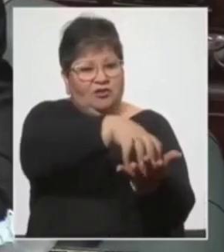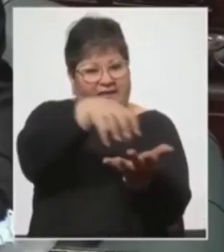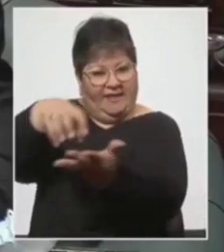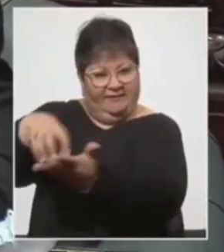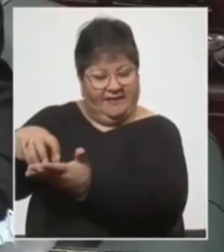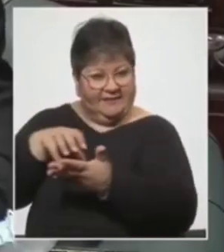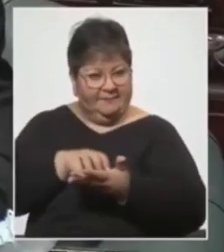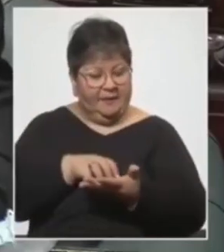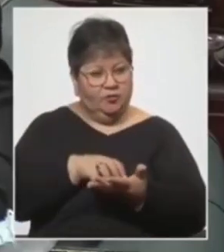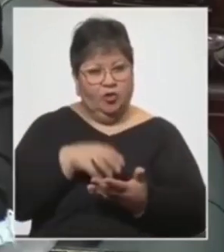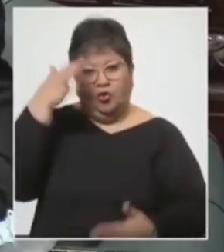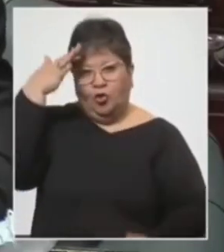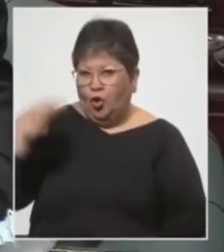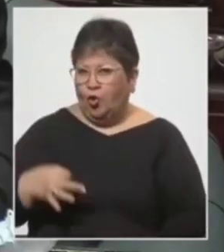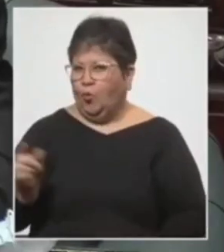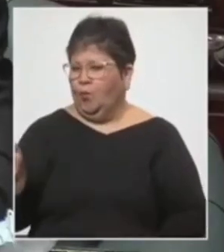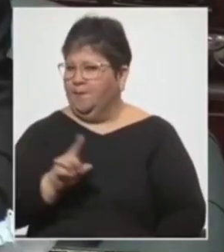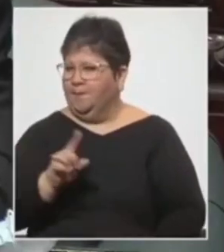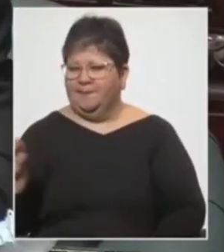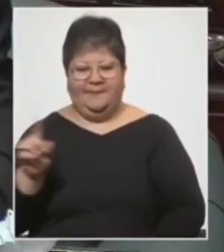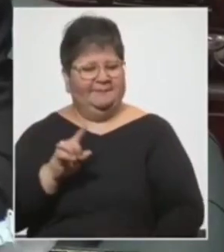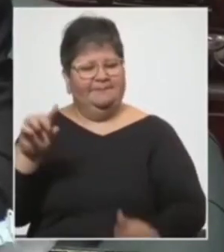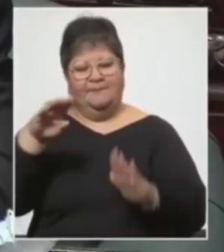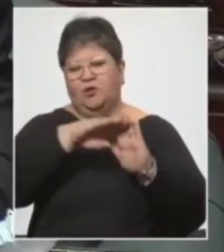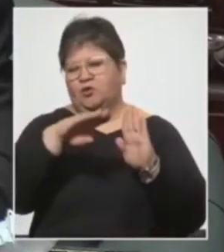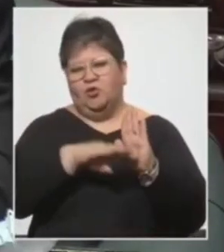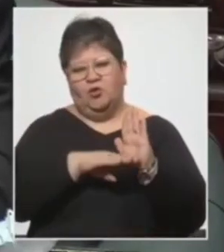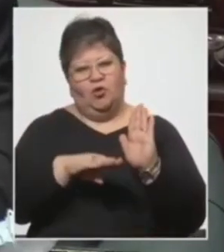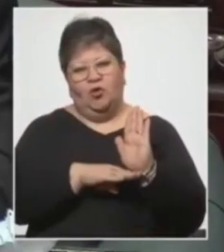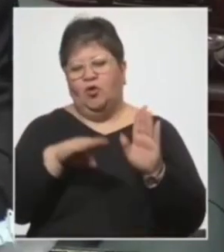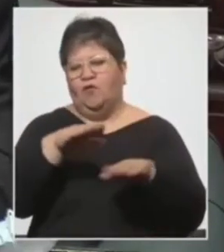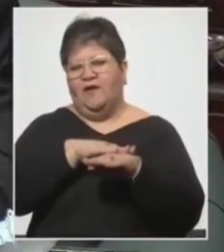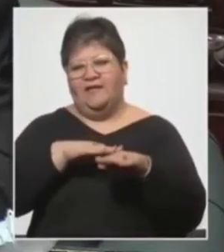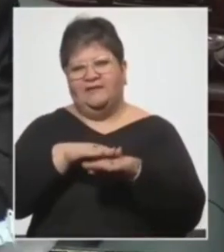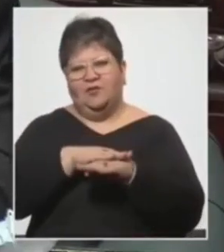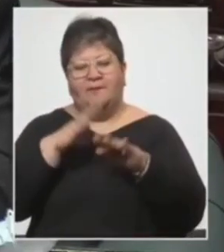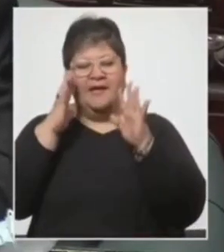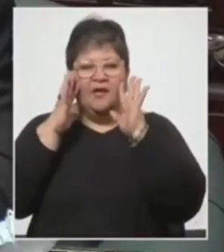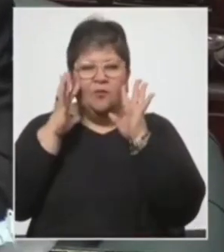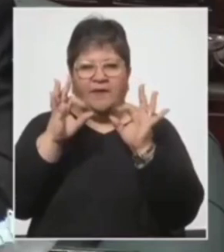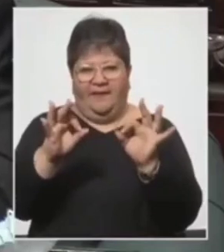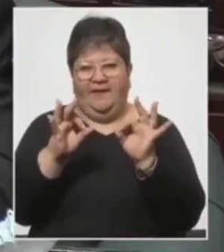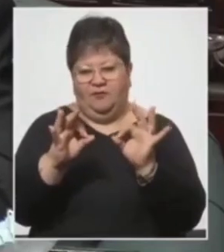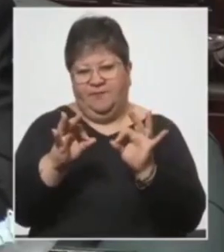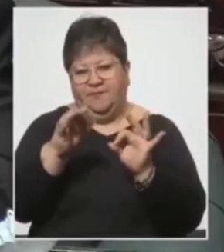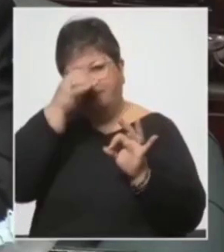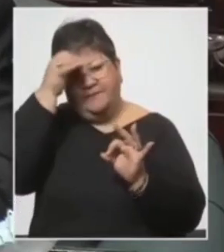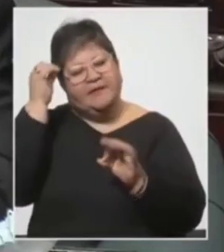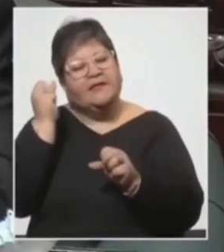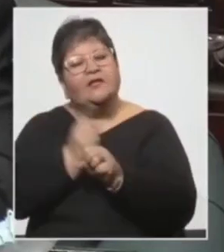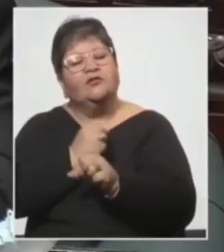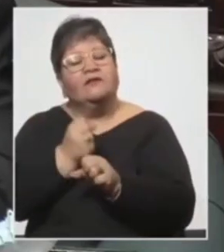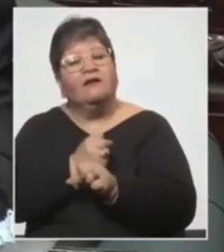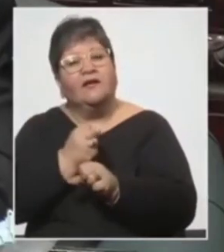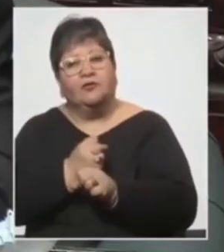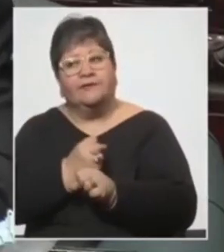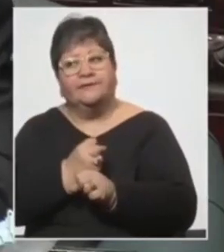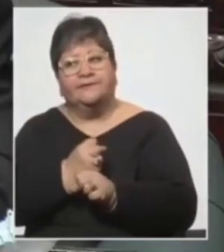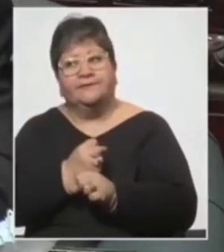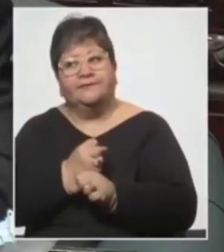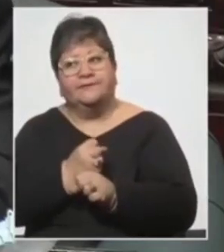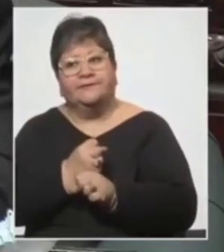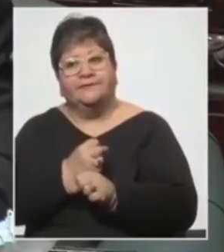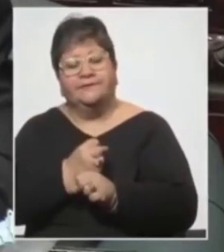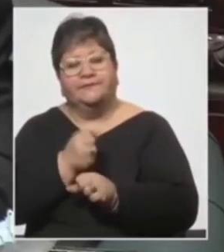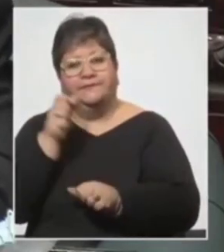estaban cumpliendo los protocolos básicos para el cuidado de los trabajadores en los mismos